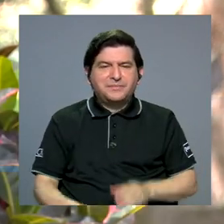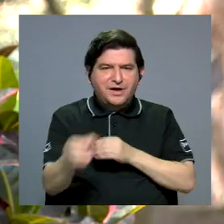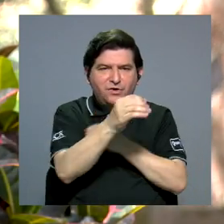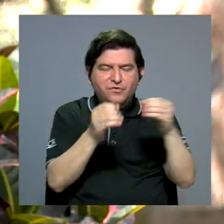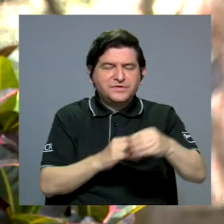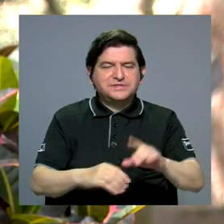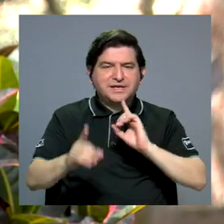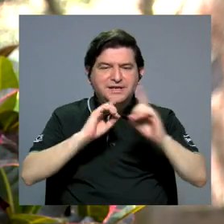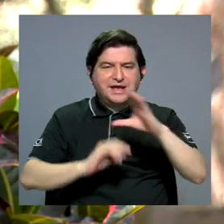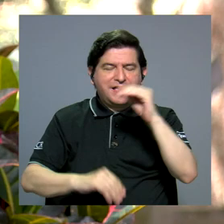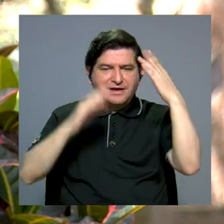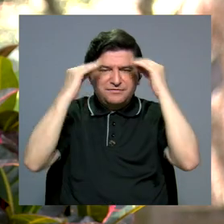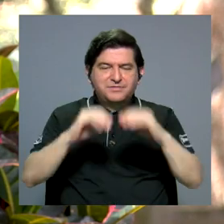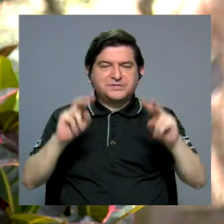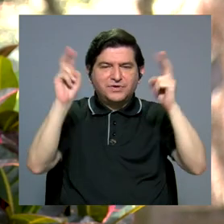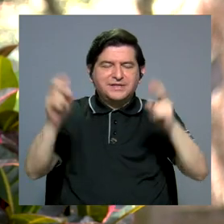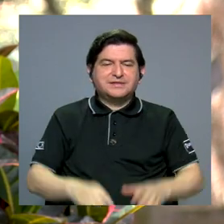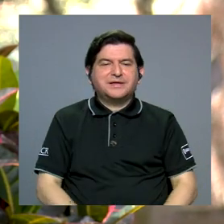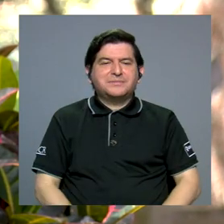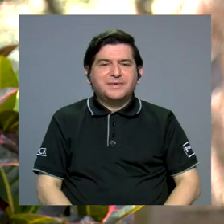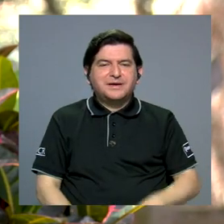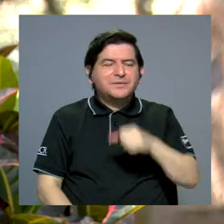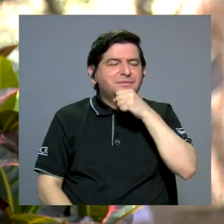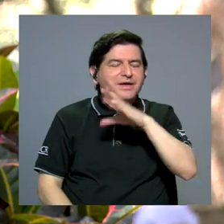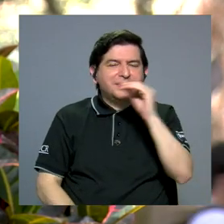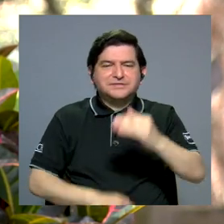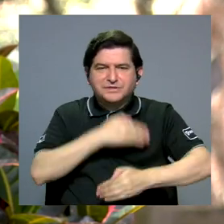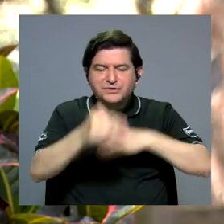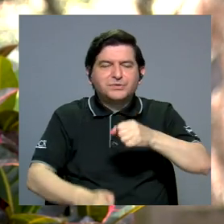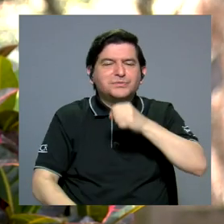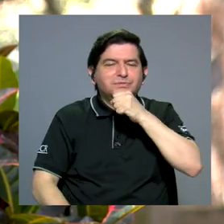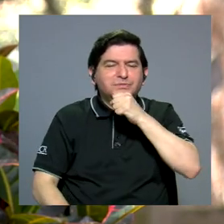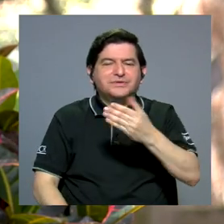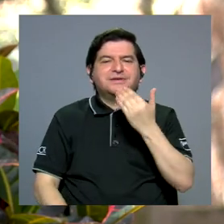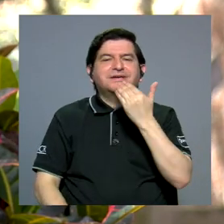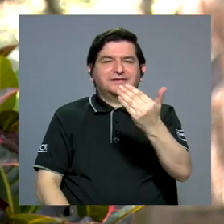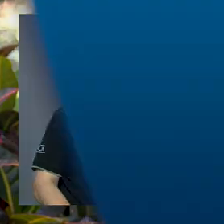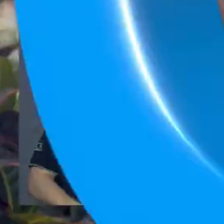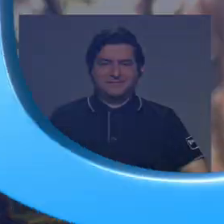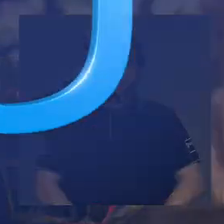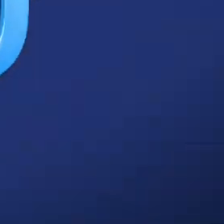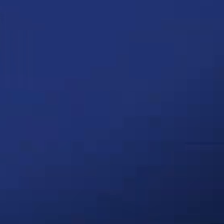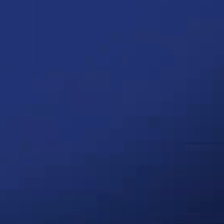información en relación con el tema de vejez y envejecimiento. Muchas gracias.